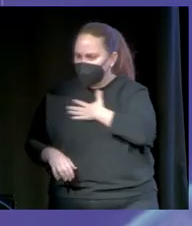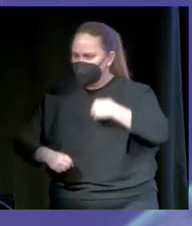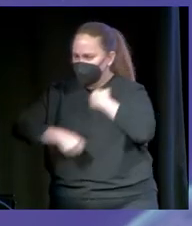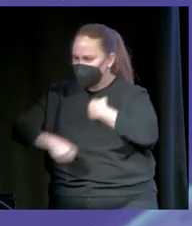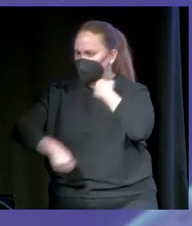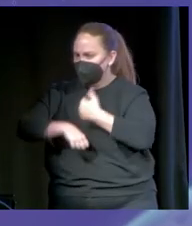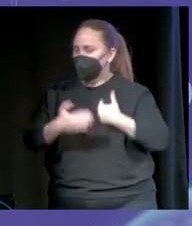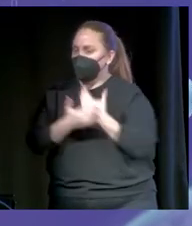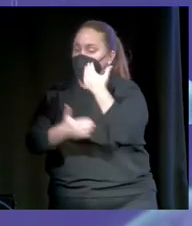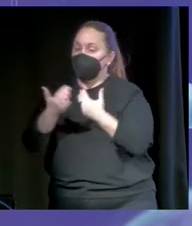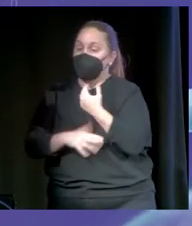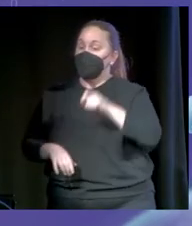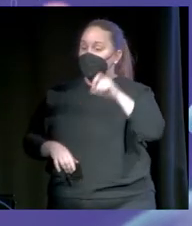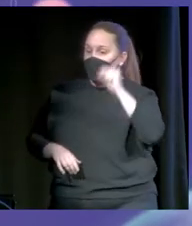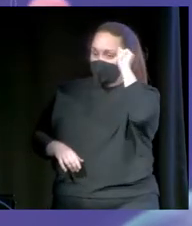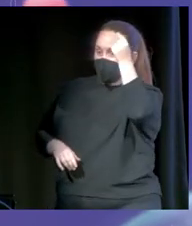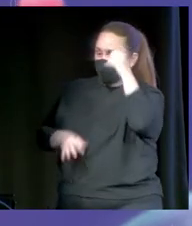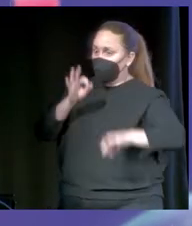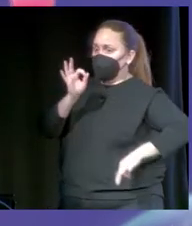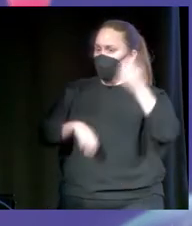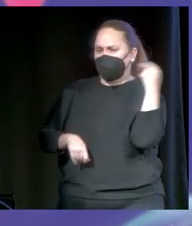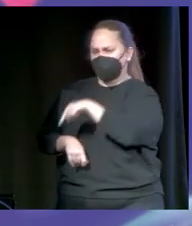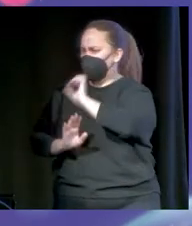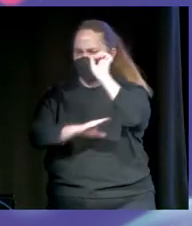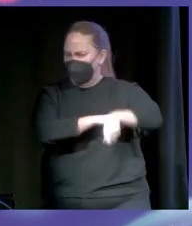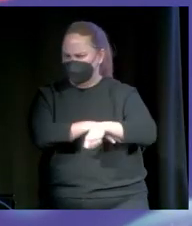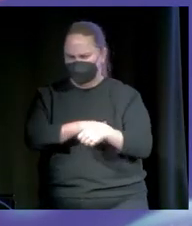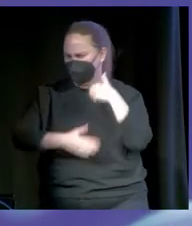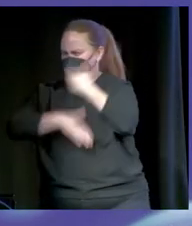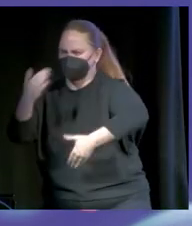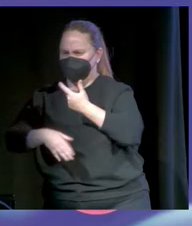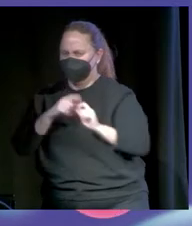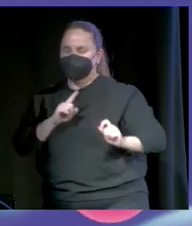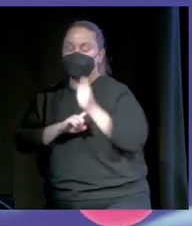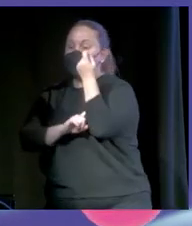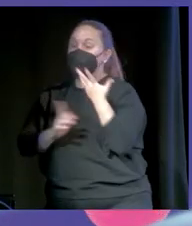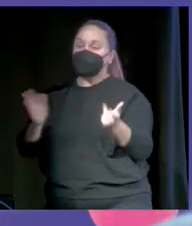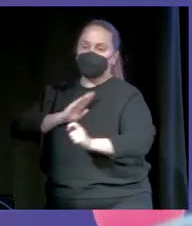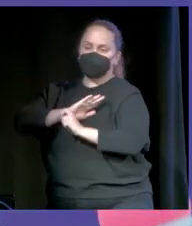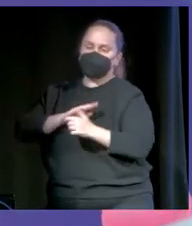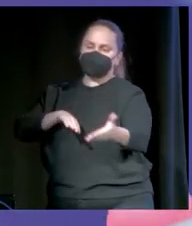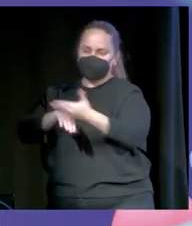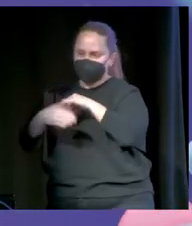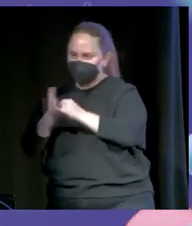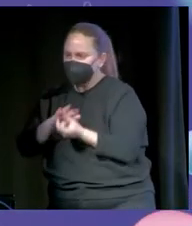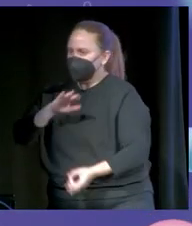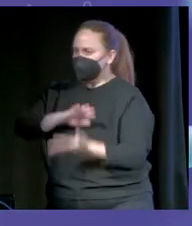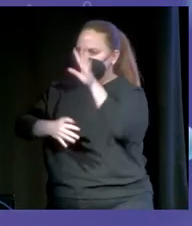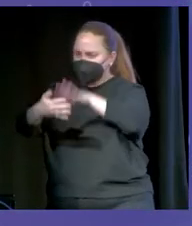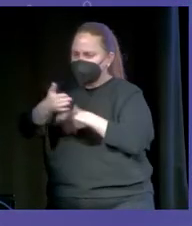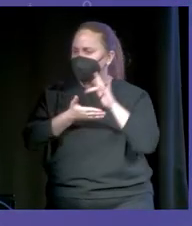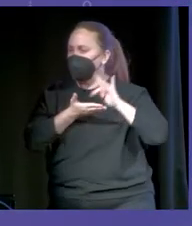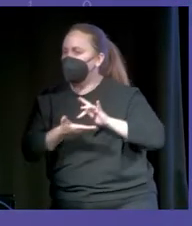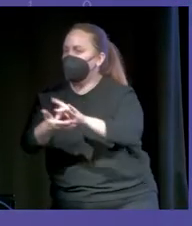persona con talento o una persona con suerte. Mucho más lejos. Y creo que la clave en todo esto es planificar, crear, programar,